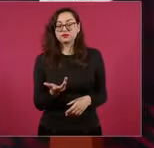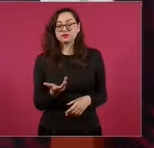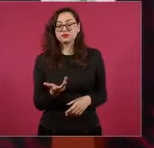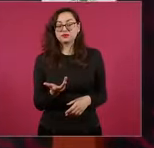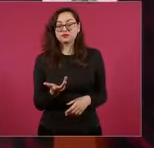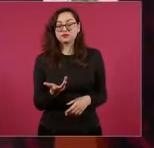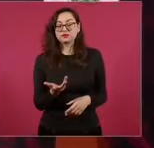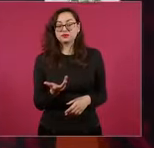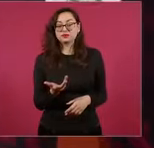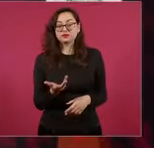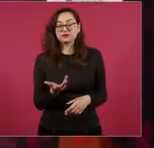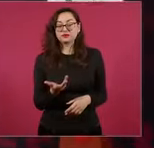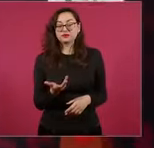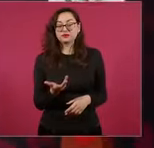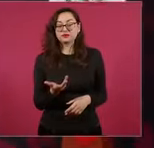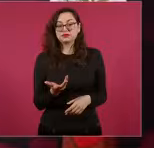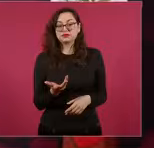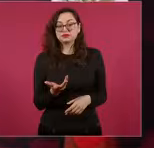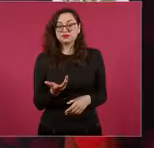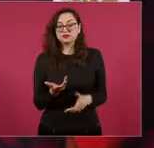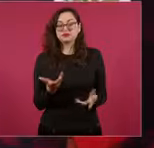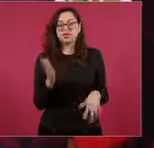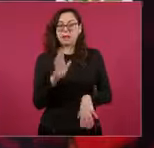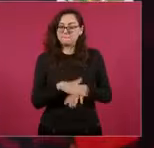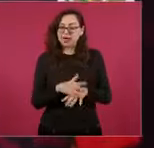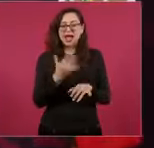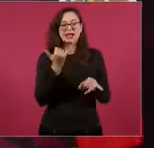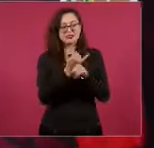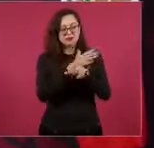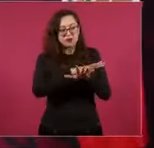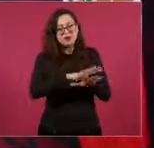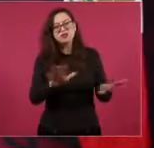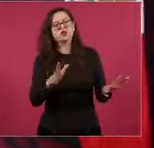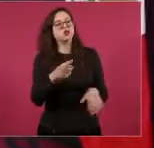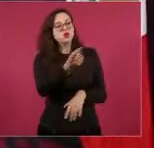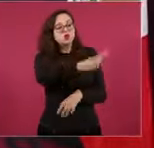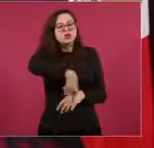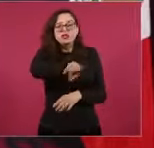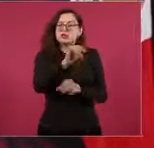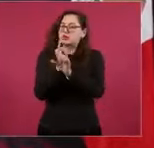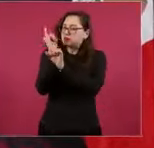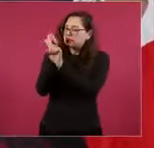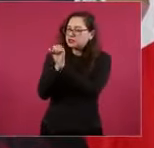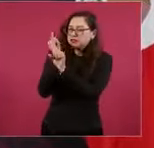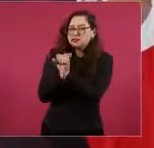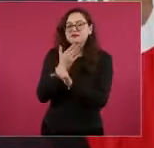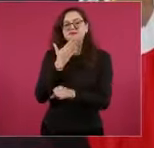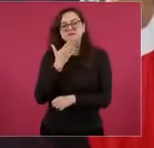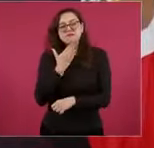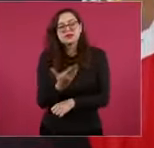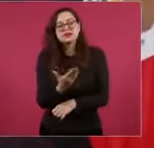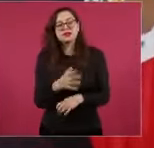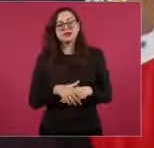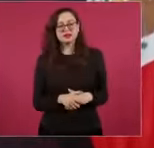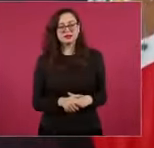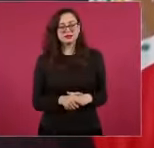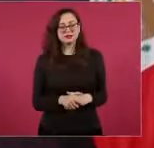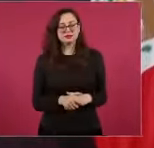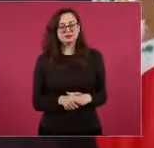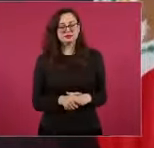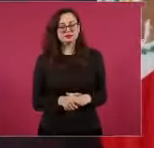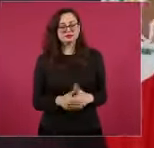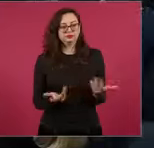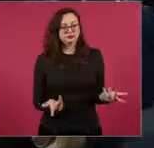se informen los más